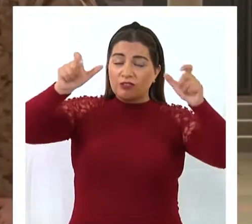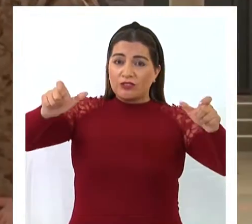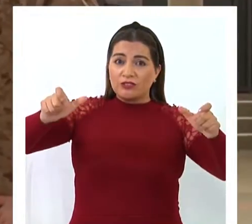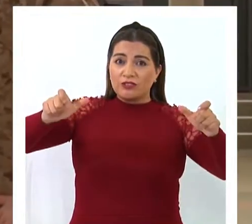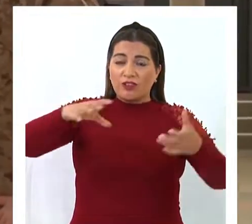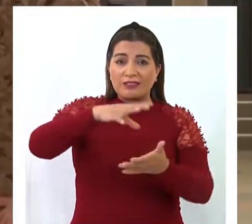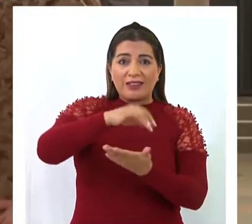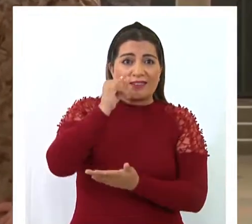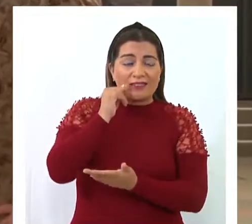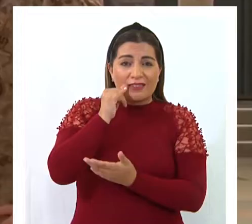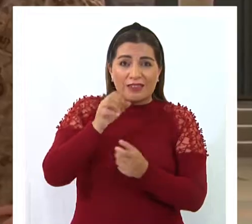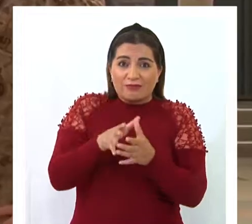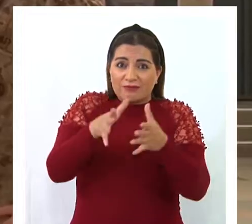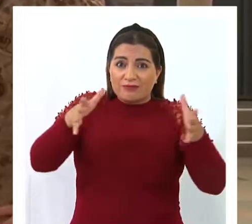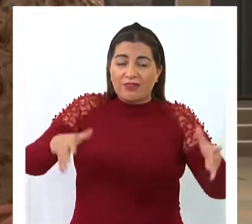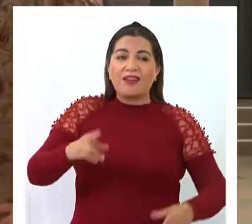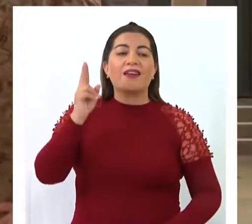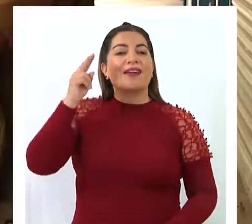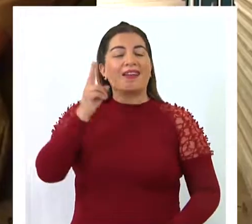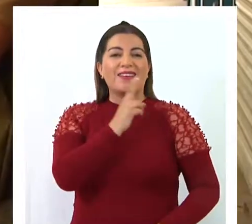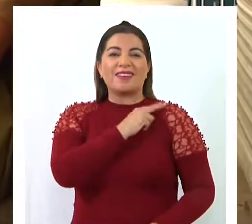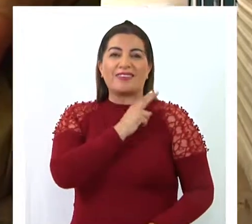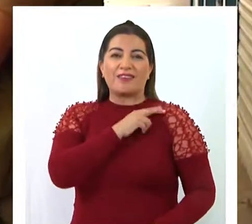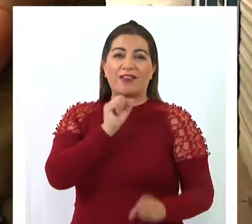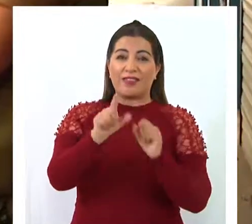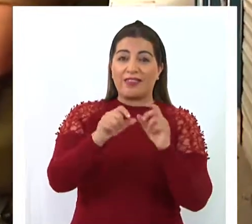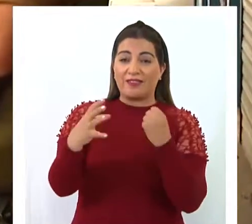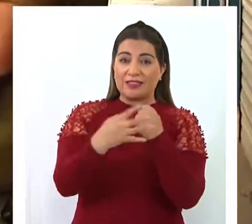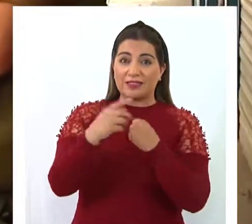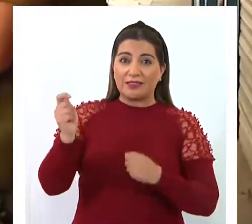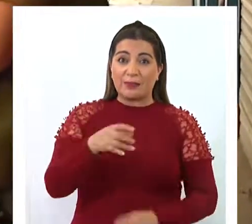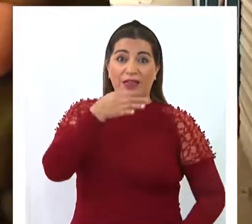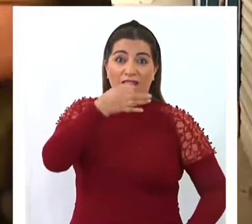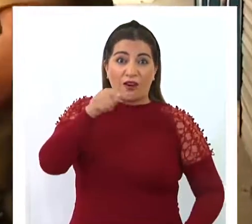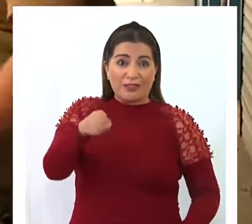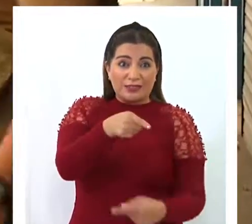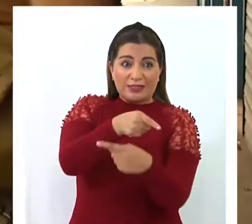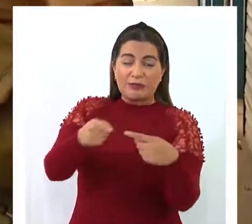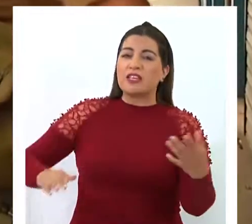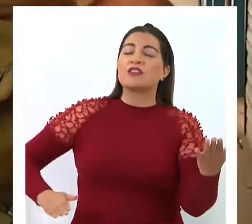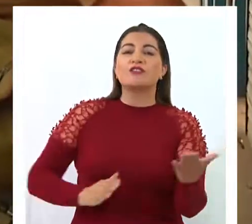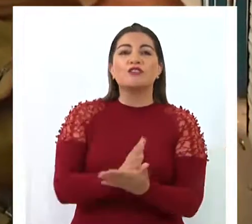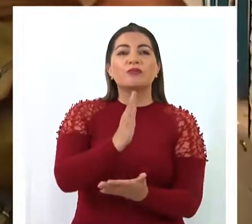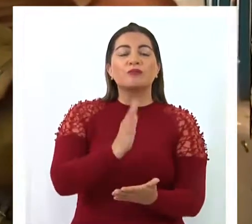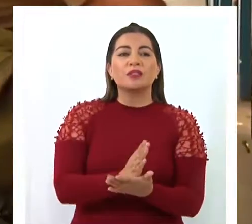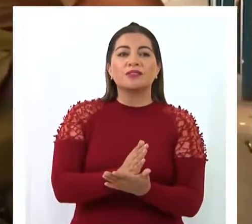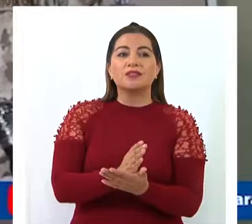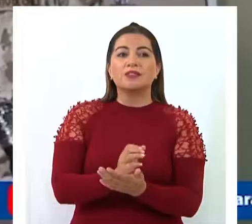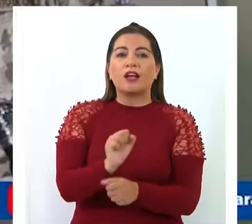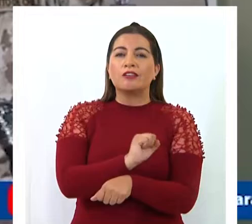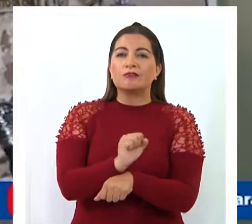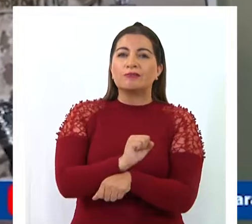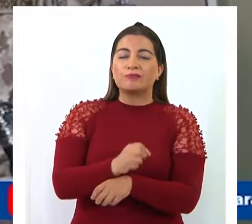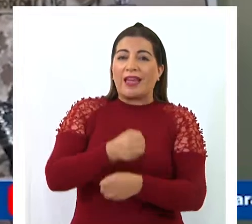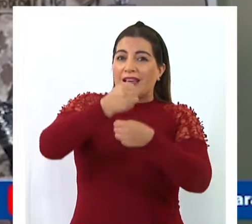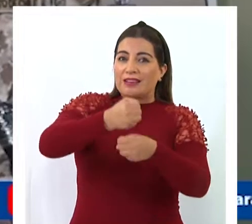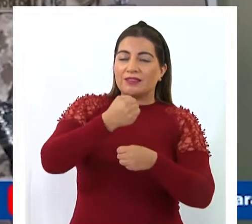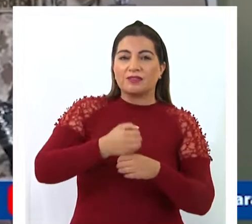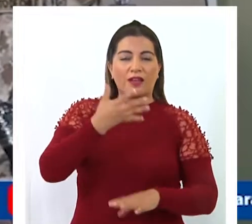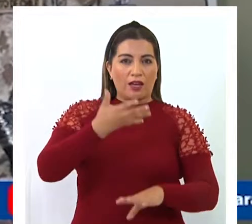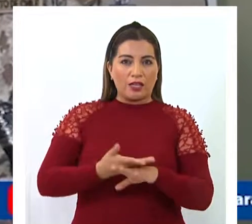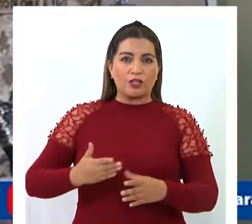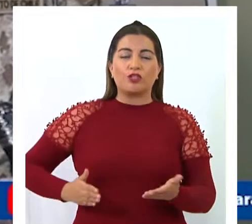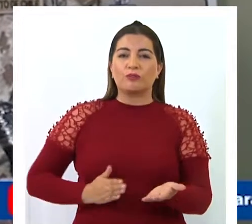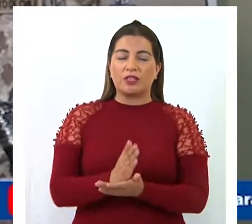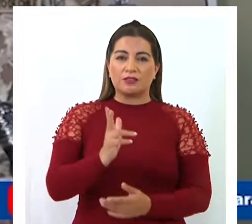virus por la ciudad. Por eso el jefe de Defensa Nacional de Trapacá anunció que esta semana comienza a operar el patrullaje montado. Vamos